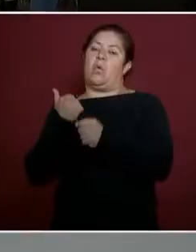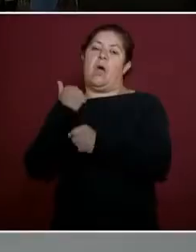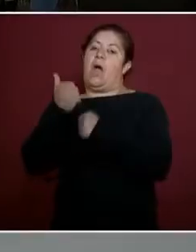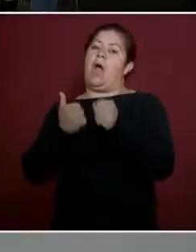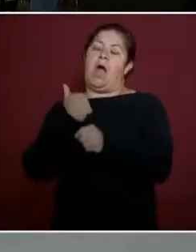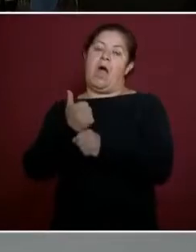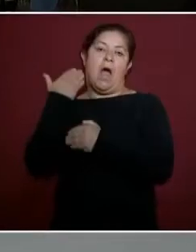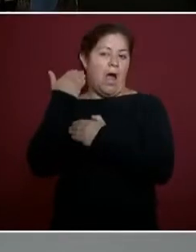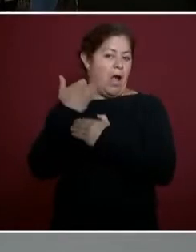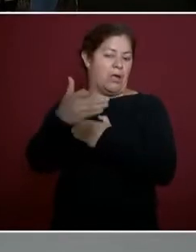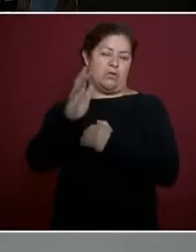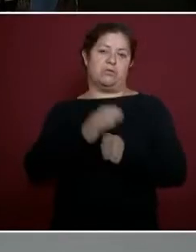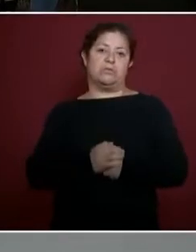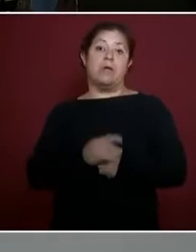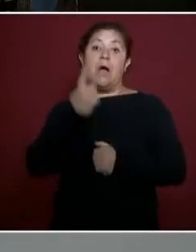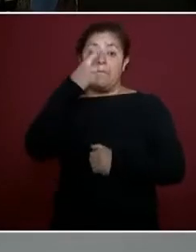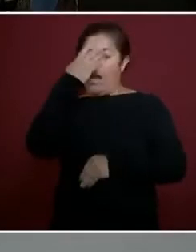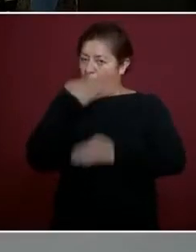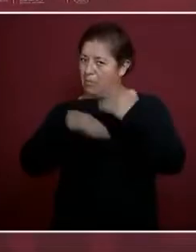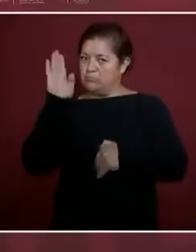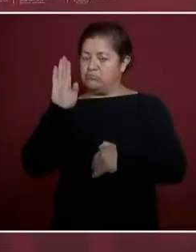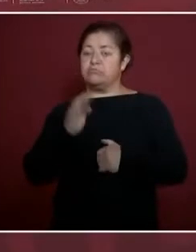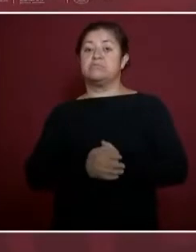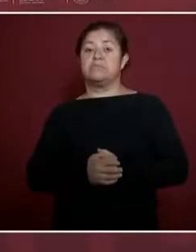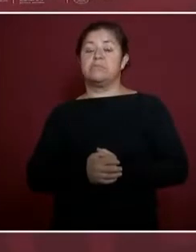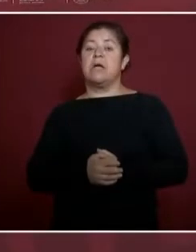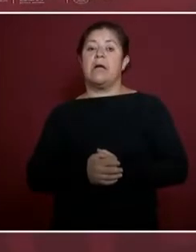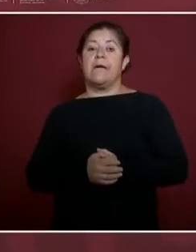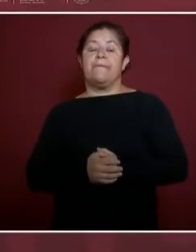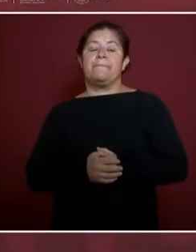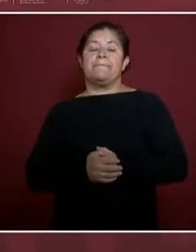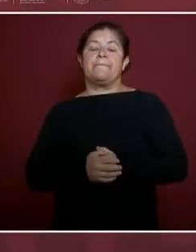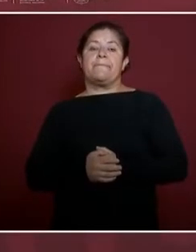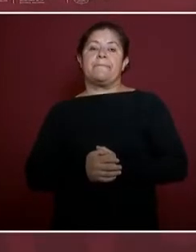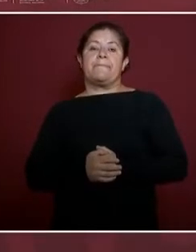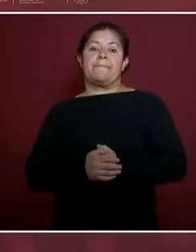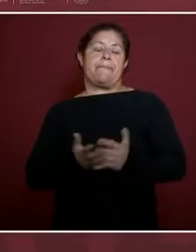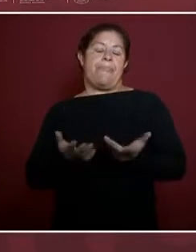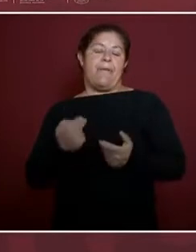adelante. De todas formas, nosotros estamos